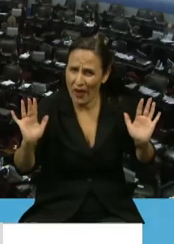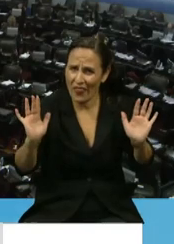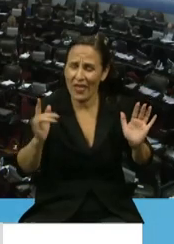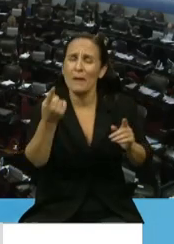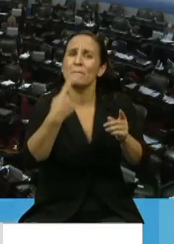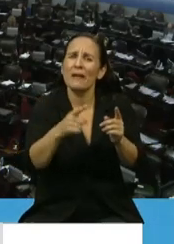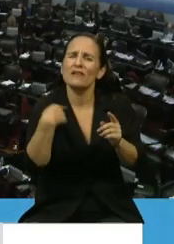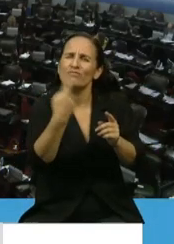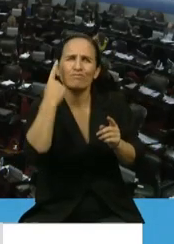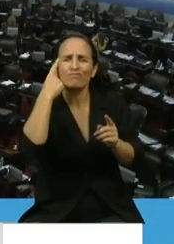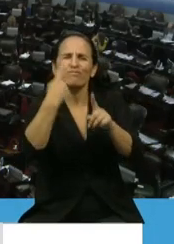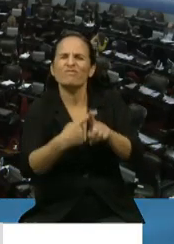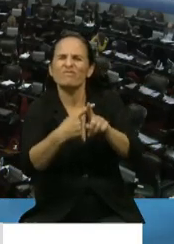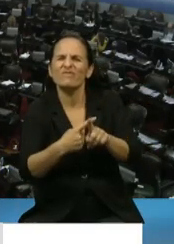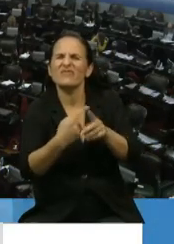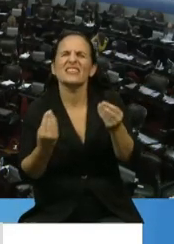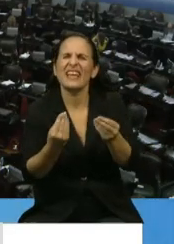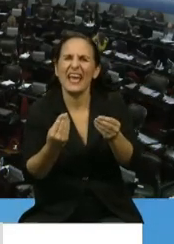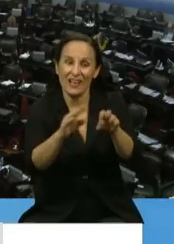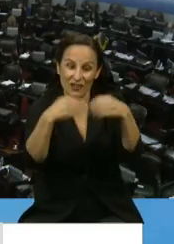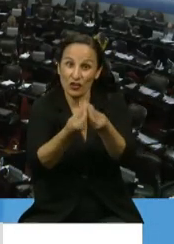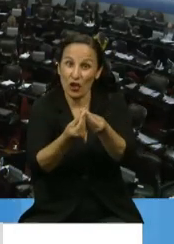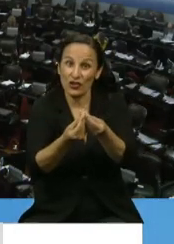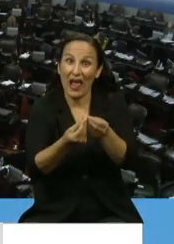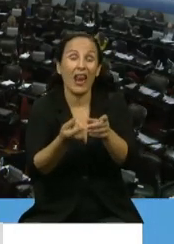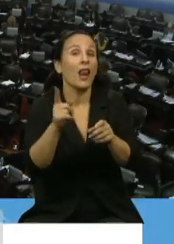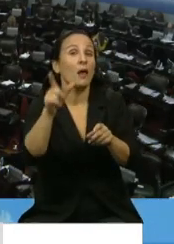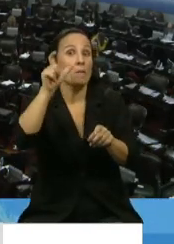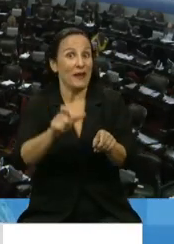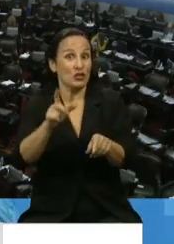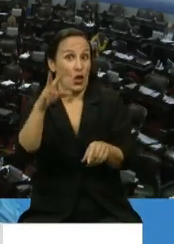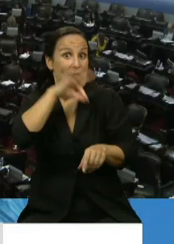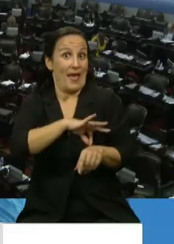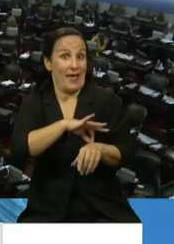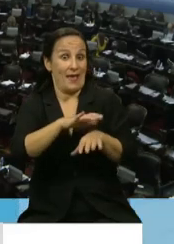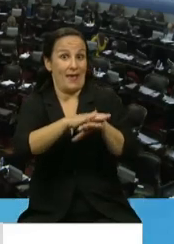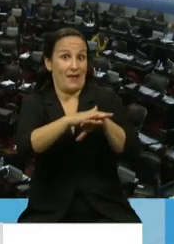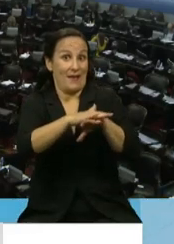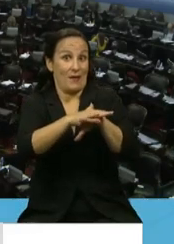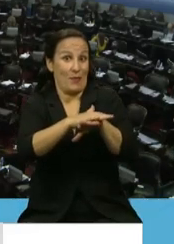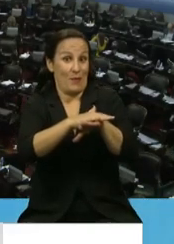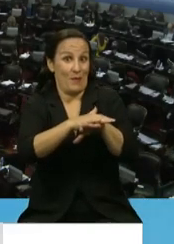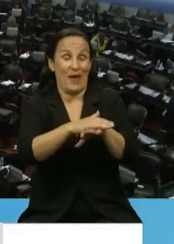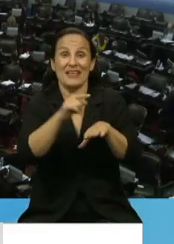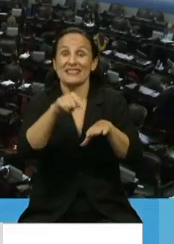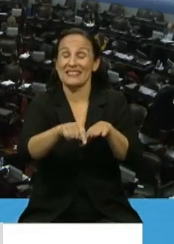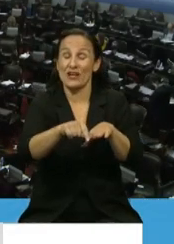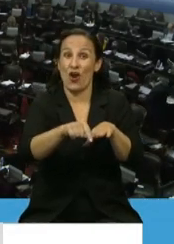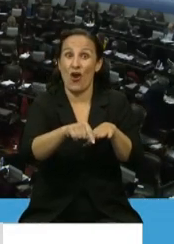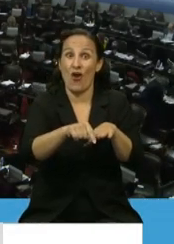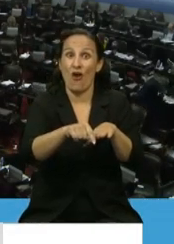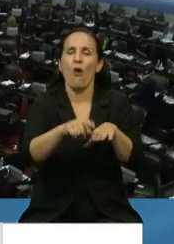estipulado que sea el doble del haber mínimo previsional del sistema integrado